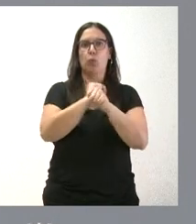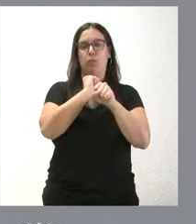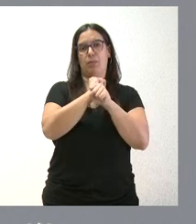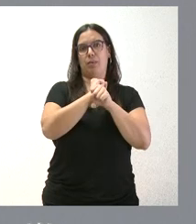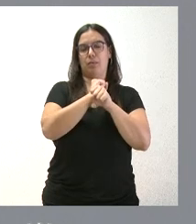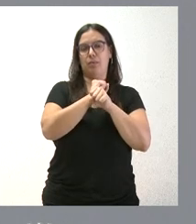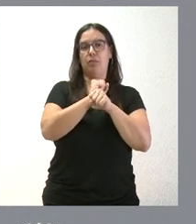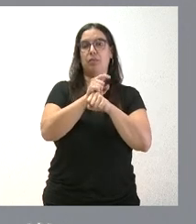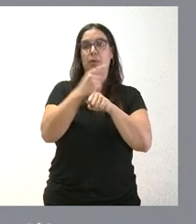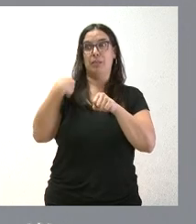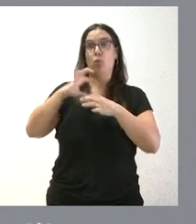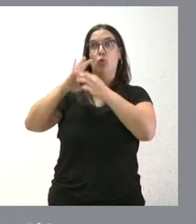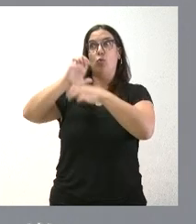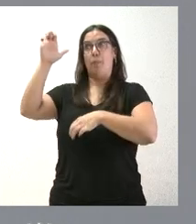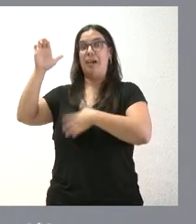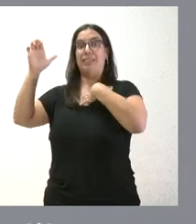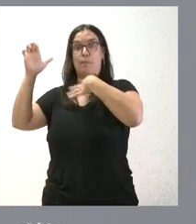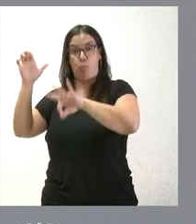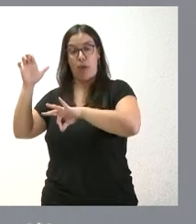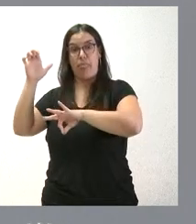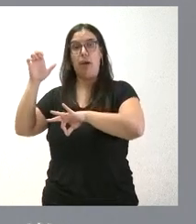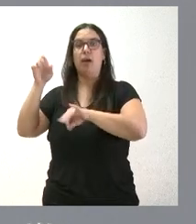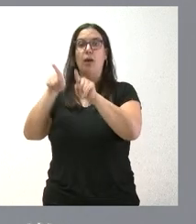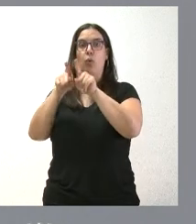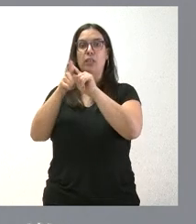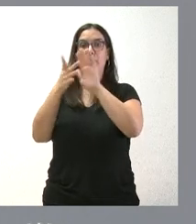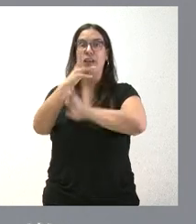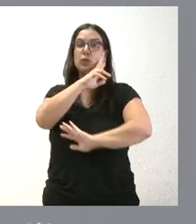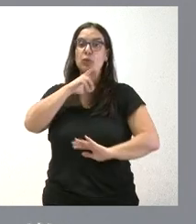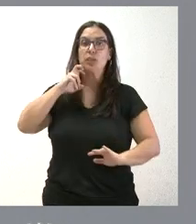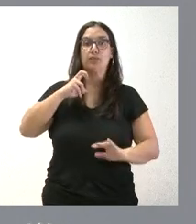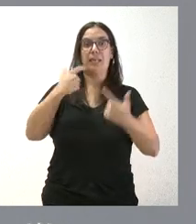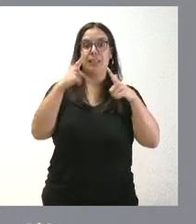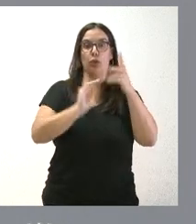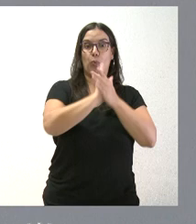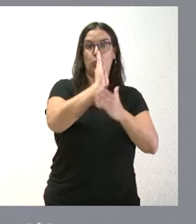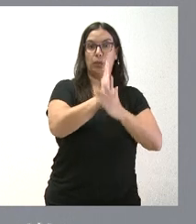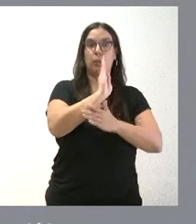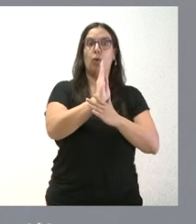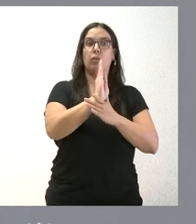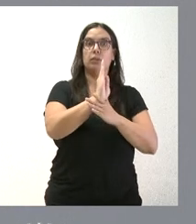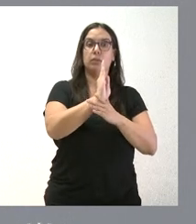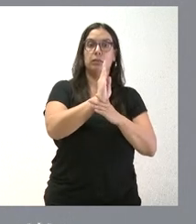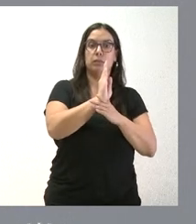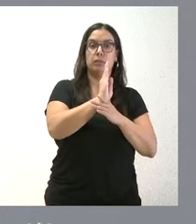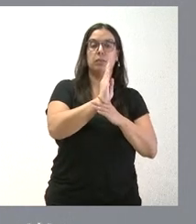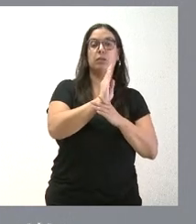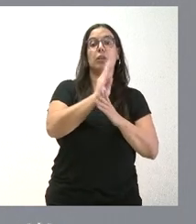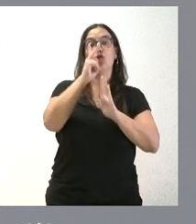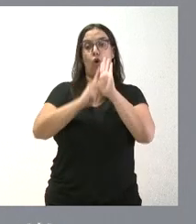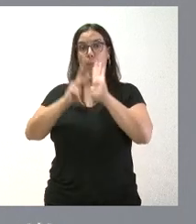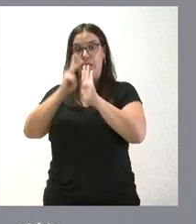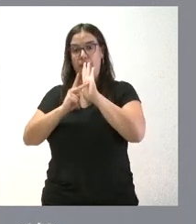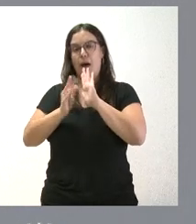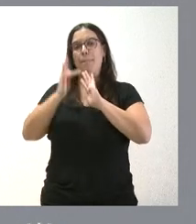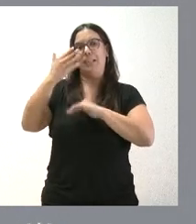compatible con lo que ha hecho la Unión Europea, que es abordar el reto de la sostenibilidad en el sector productivo, plantear la Euro 7 y, a la vez, establecer unos